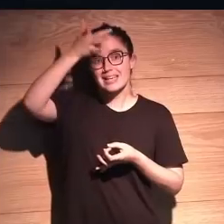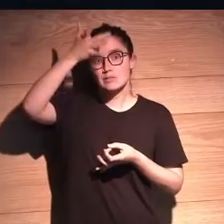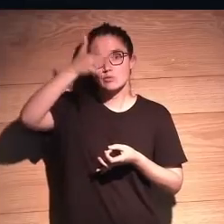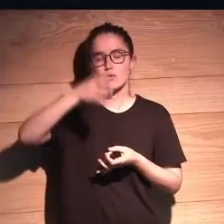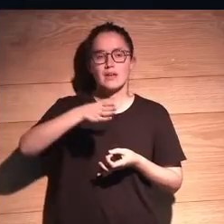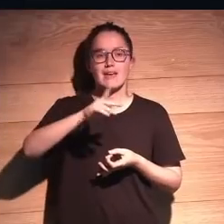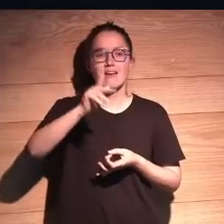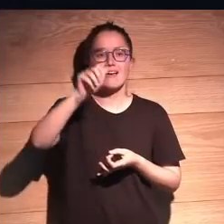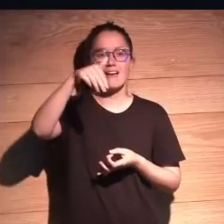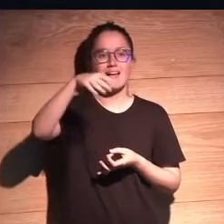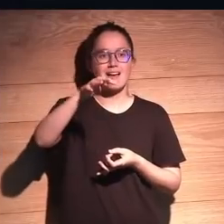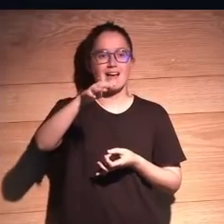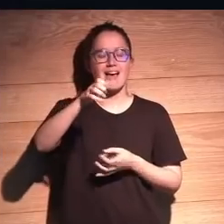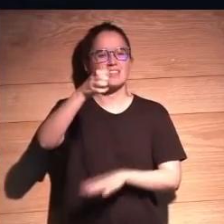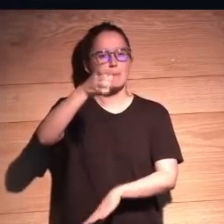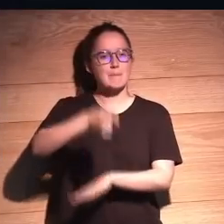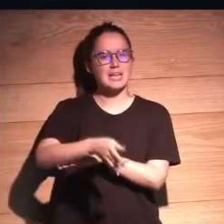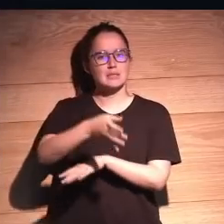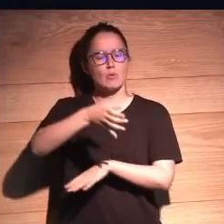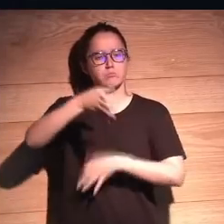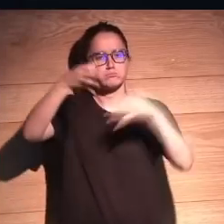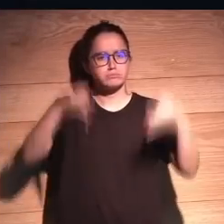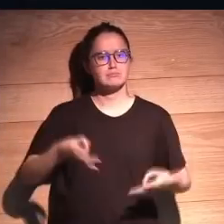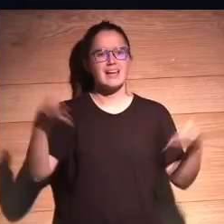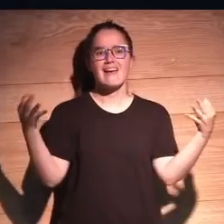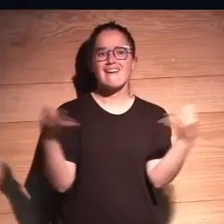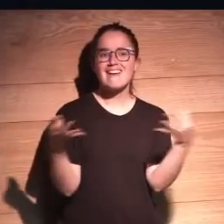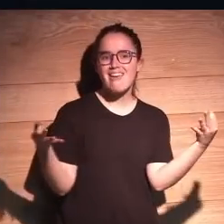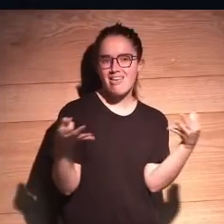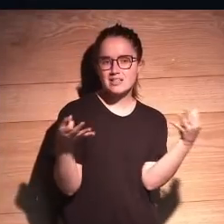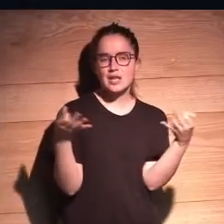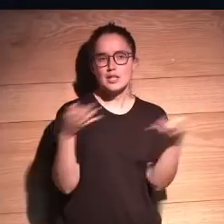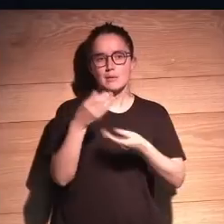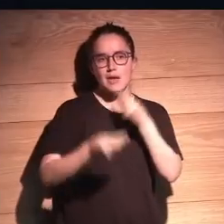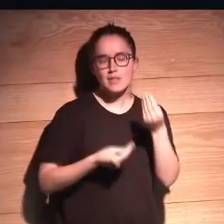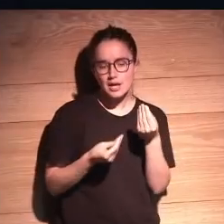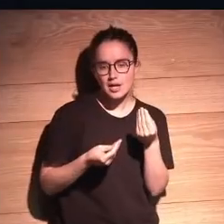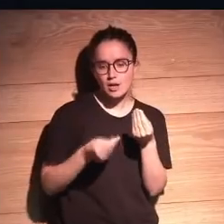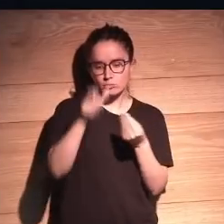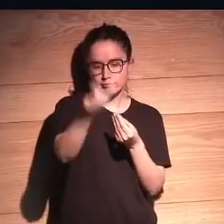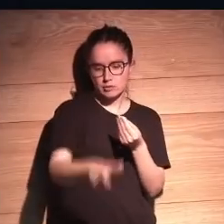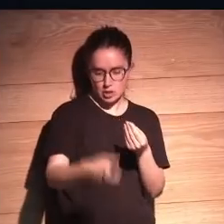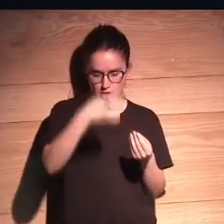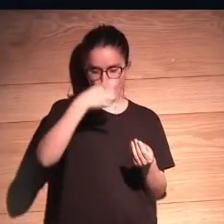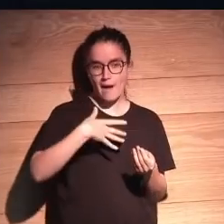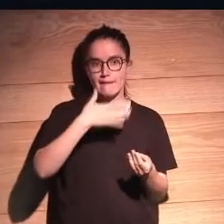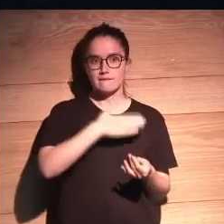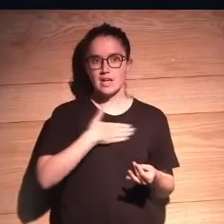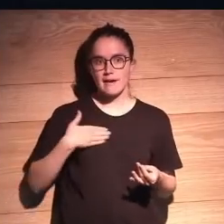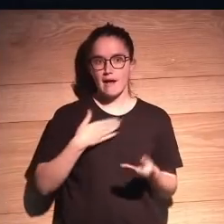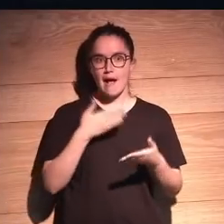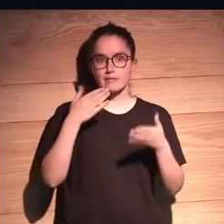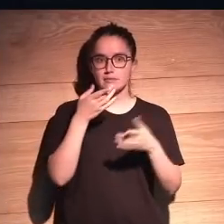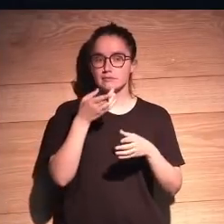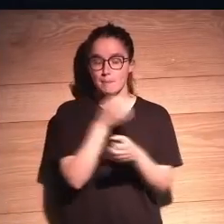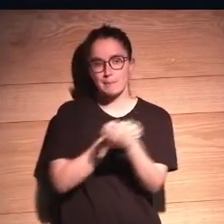Kant, sobre lo que es un imperativo categórico, de que hay que hacer al otro lo que quieres que te gane a ti, o